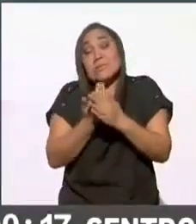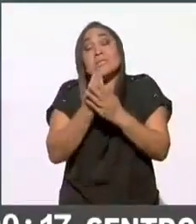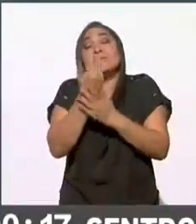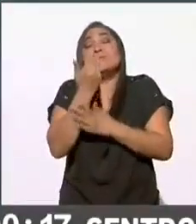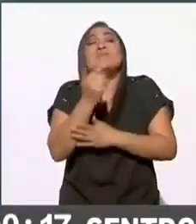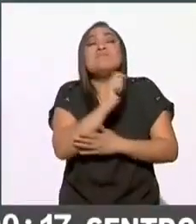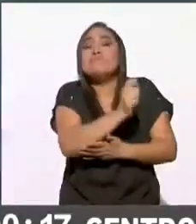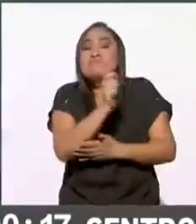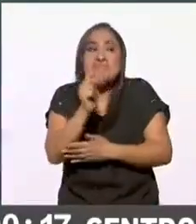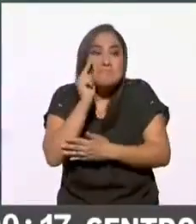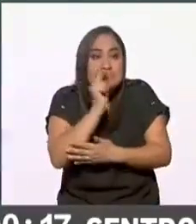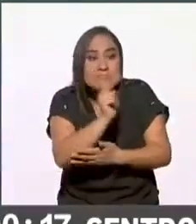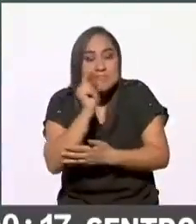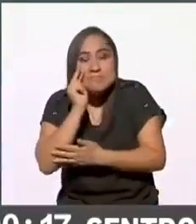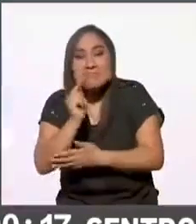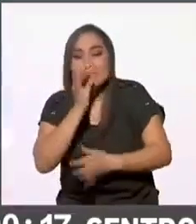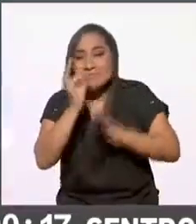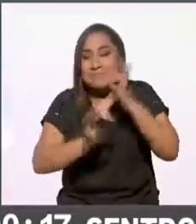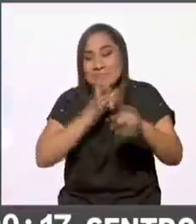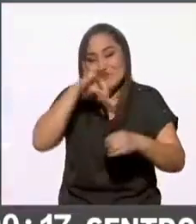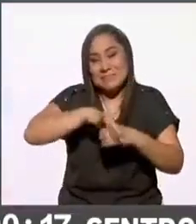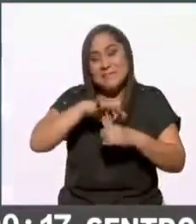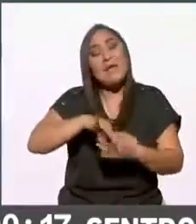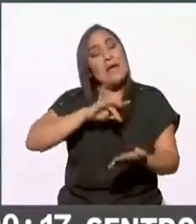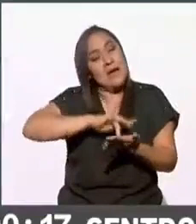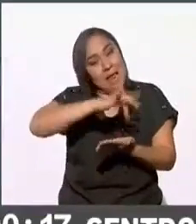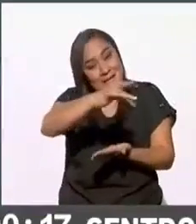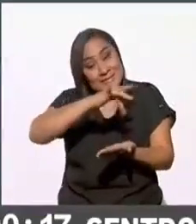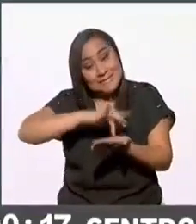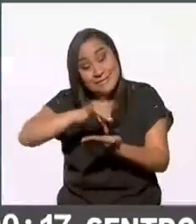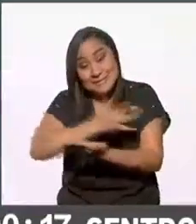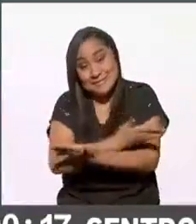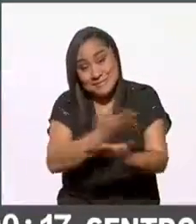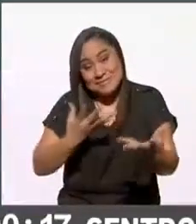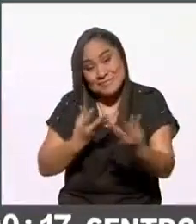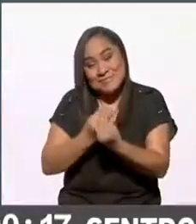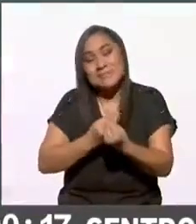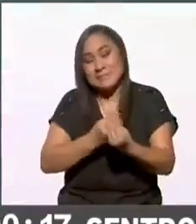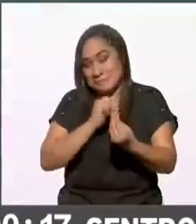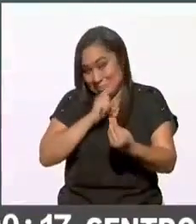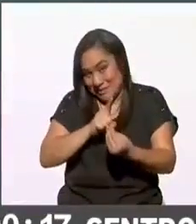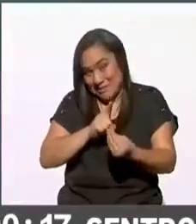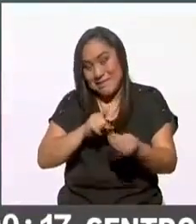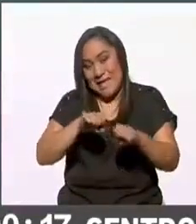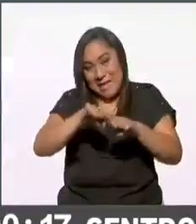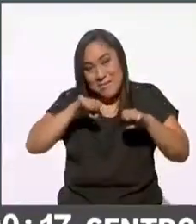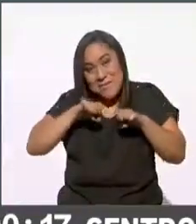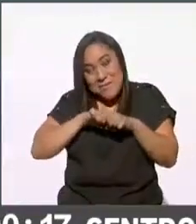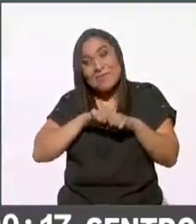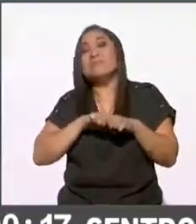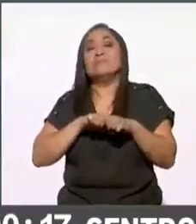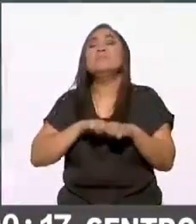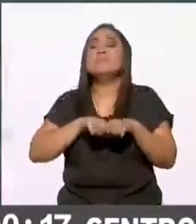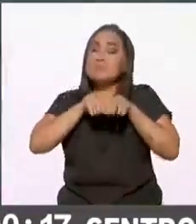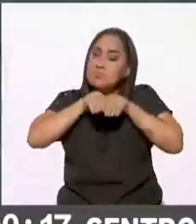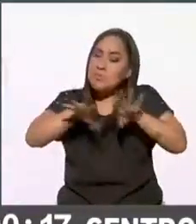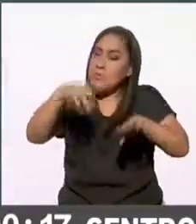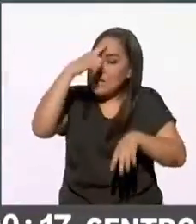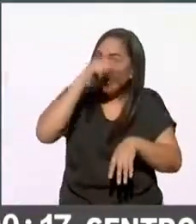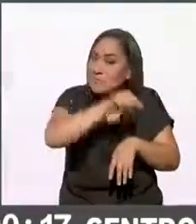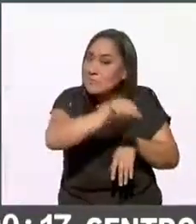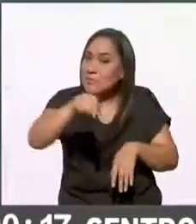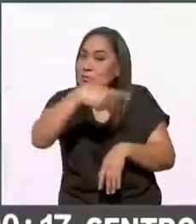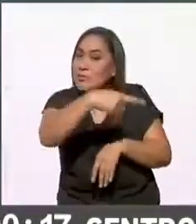esta jornada electoral gracias a ustedes son parte de este equipo y de esta transmisión que hemos llevado hasta los hogares